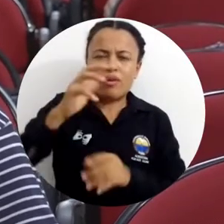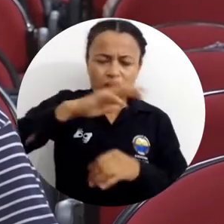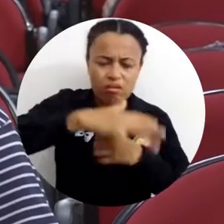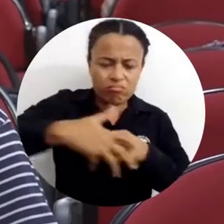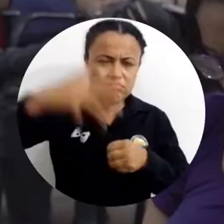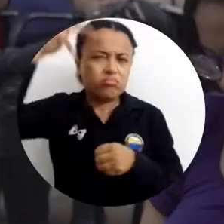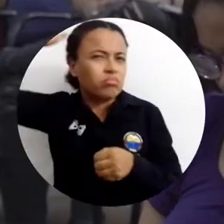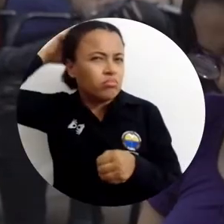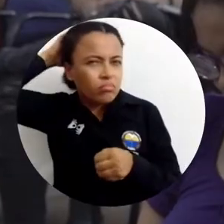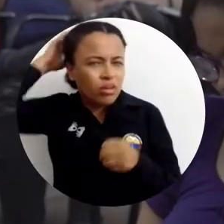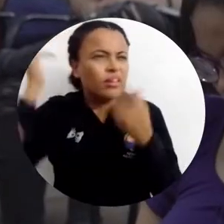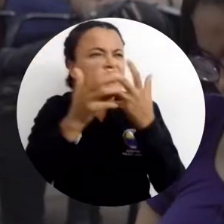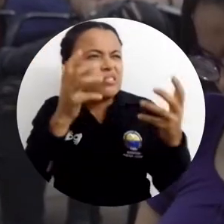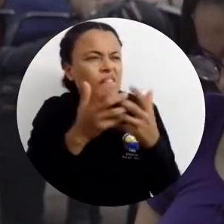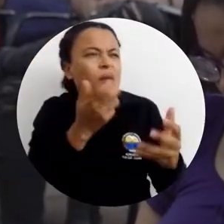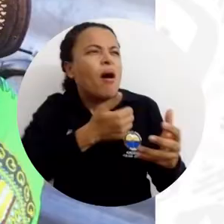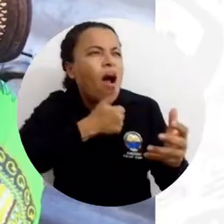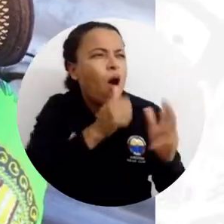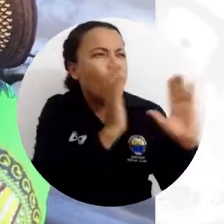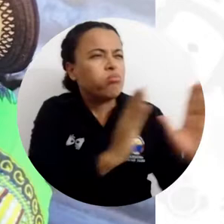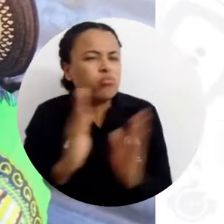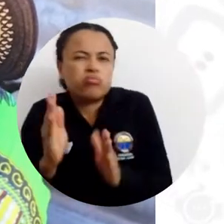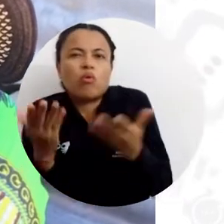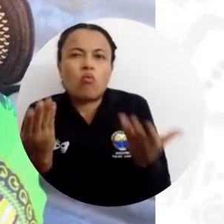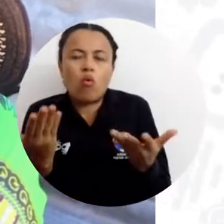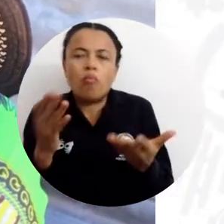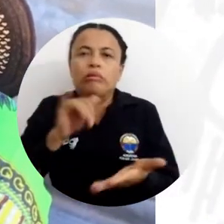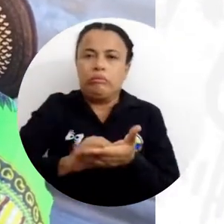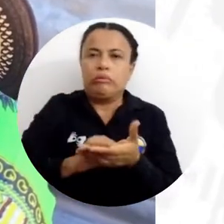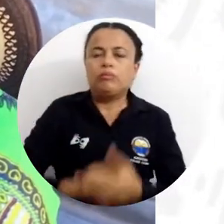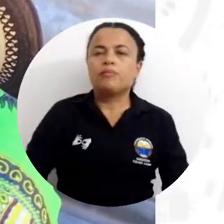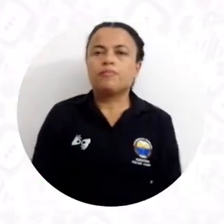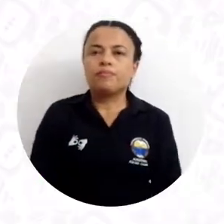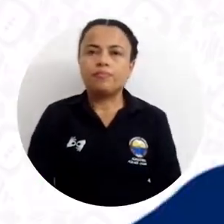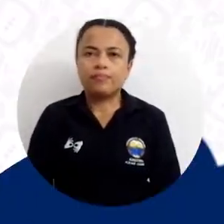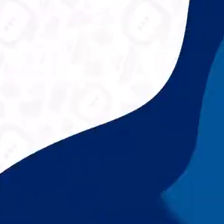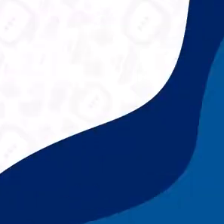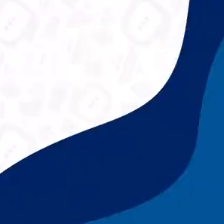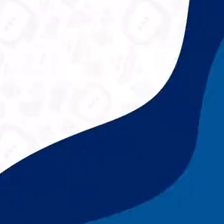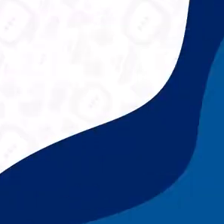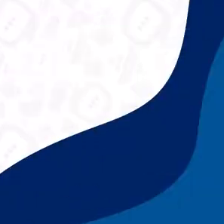interesante conversatorio sobre el sistema de drenaje hidráulico del pueblo cenú.